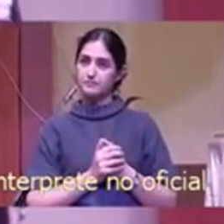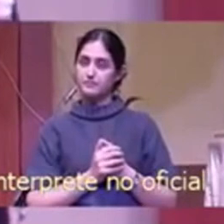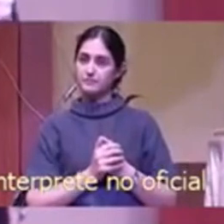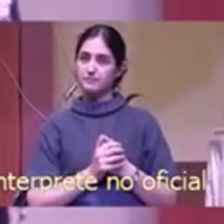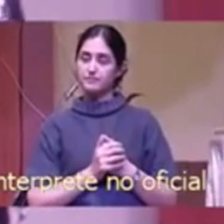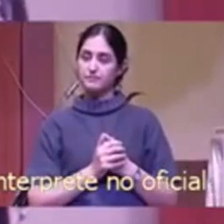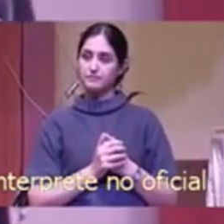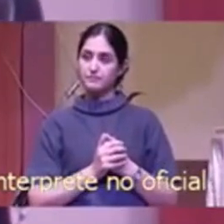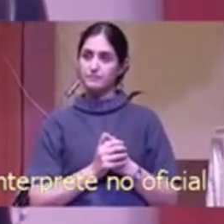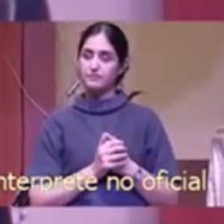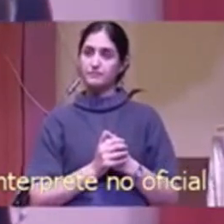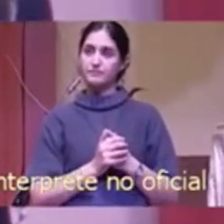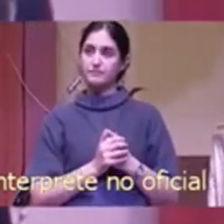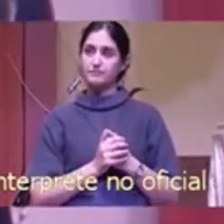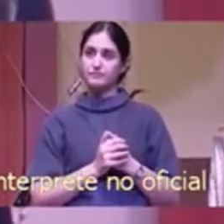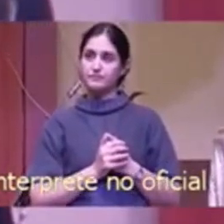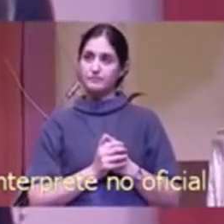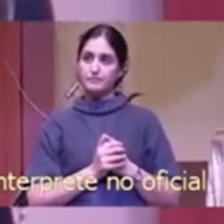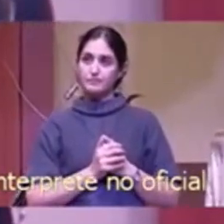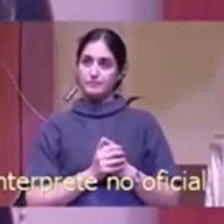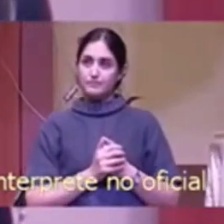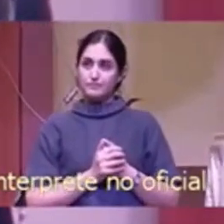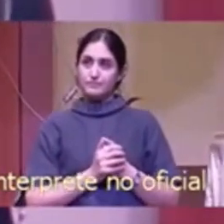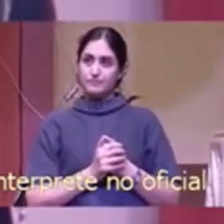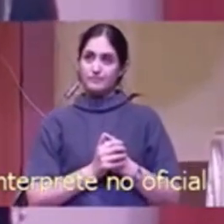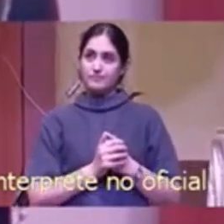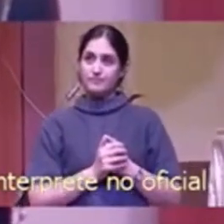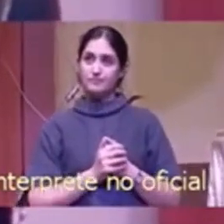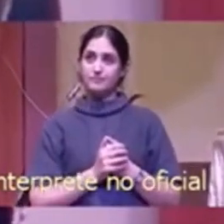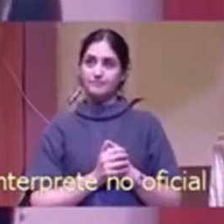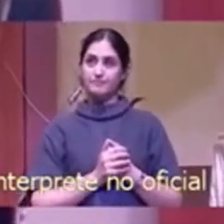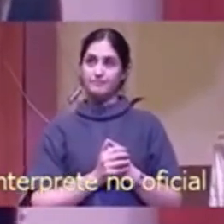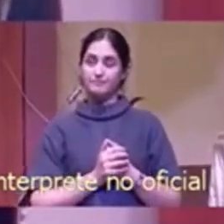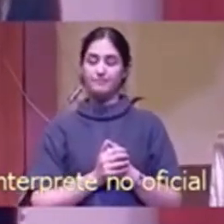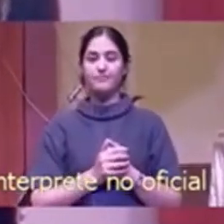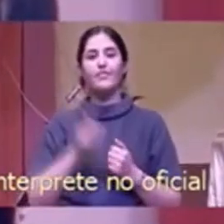¿Son la masa o son la levadura?